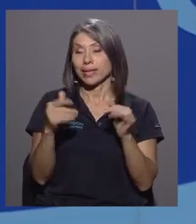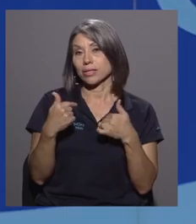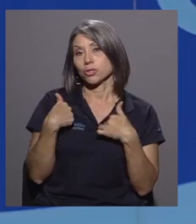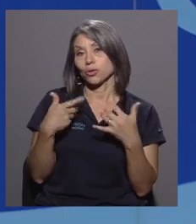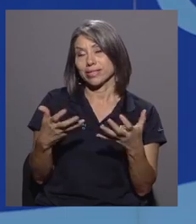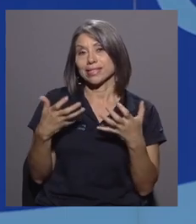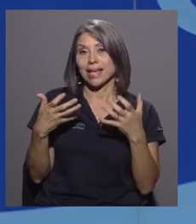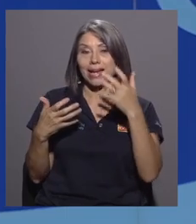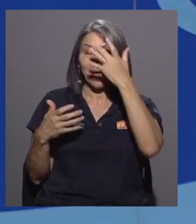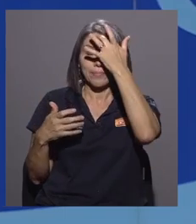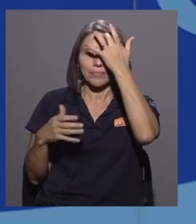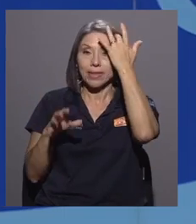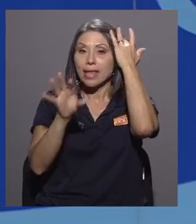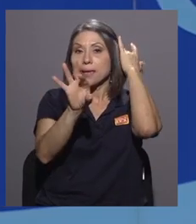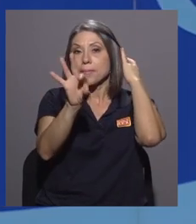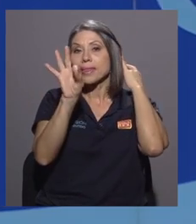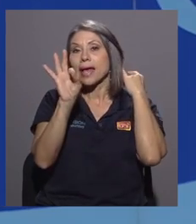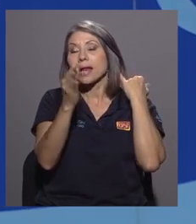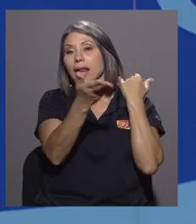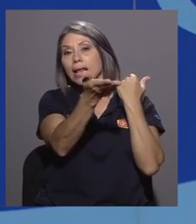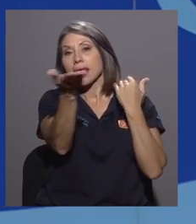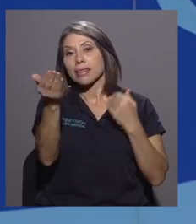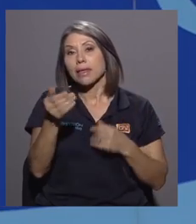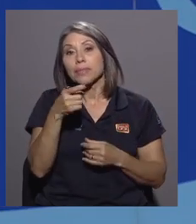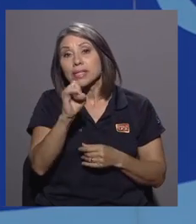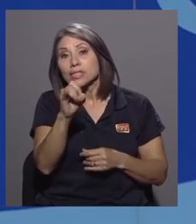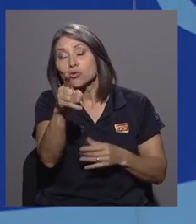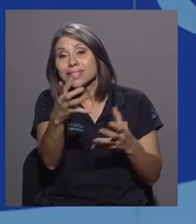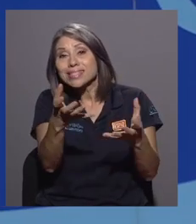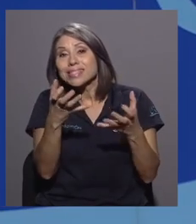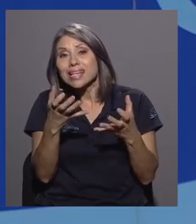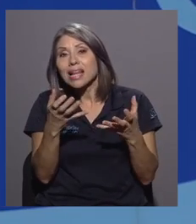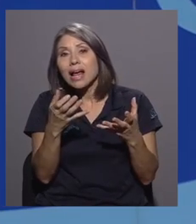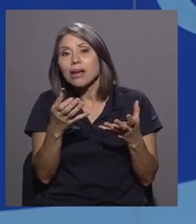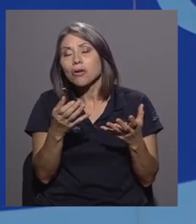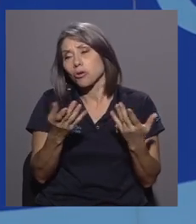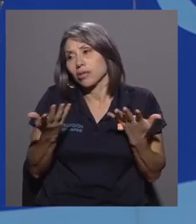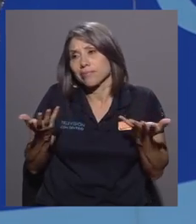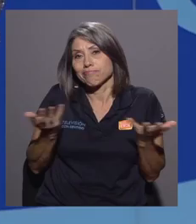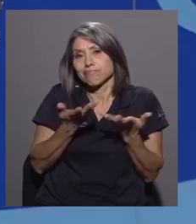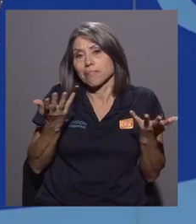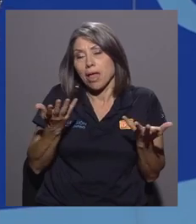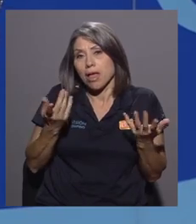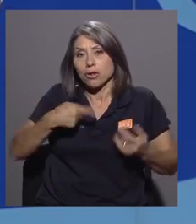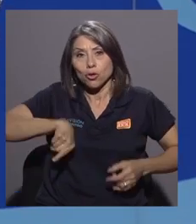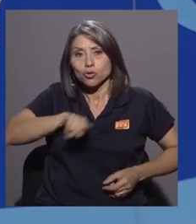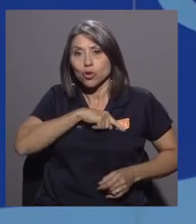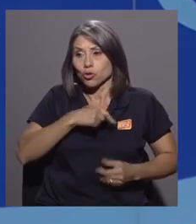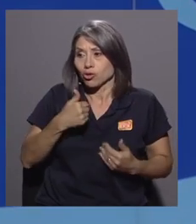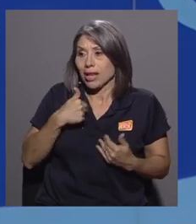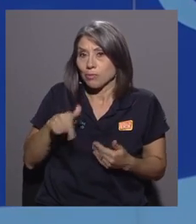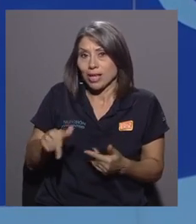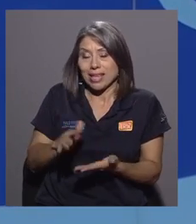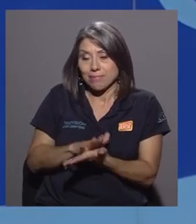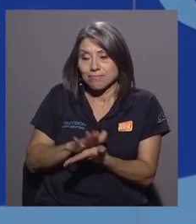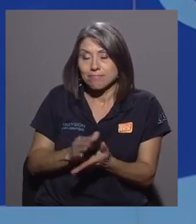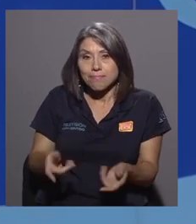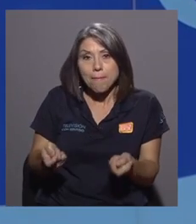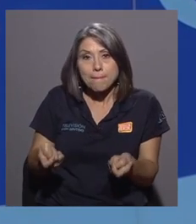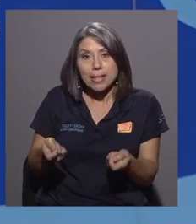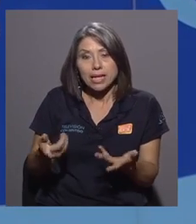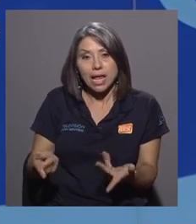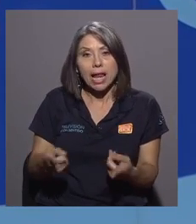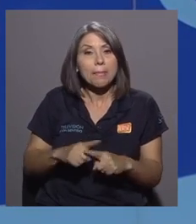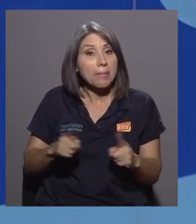quisiera invitar a la gente, si quisieran ver este, nosotros lo tenemos aquí en material, ¿verdad? Pero la gente puede